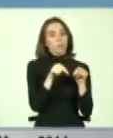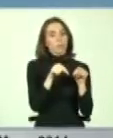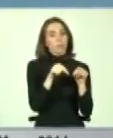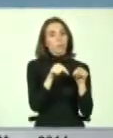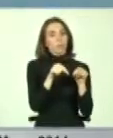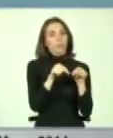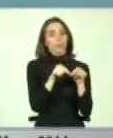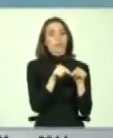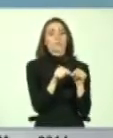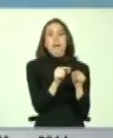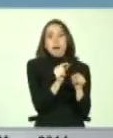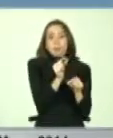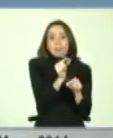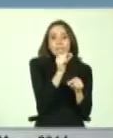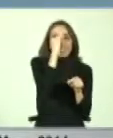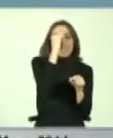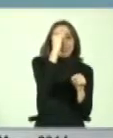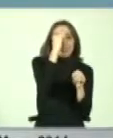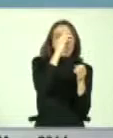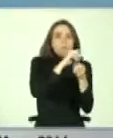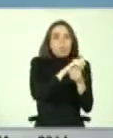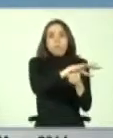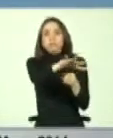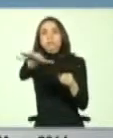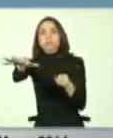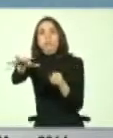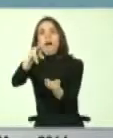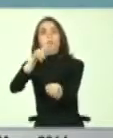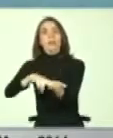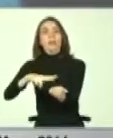esta microexperiencia a toda la realidad nacional.